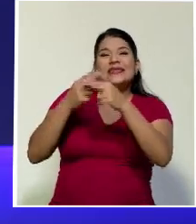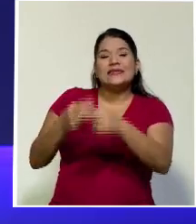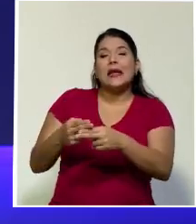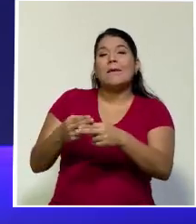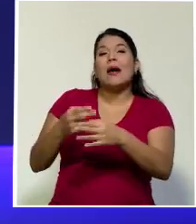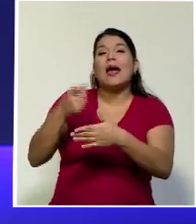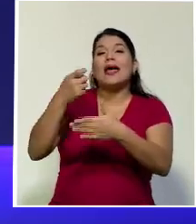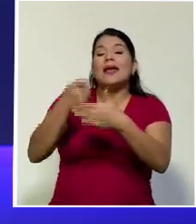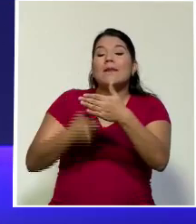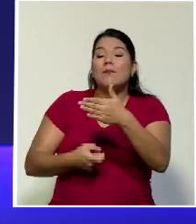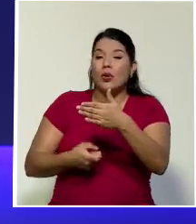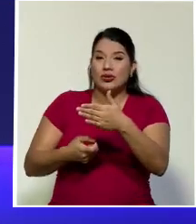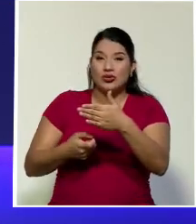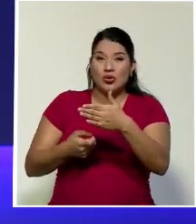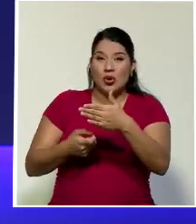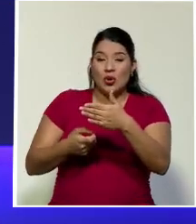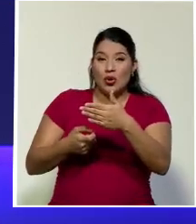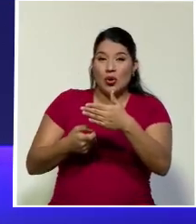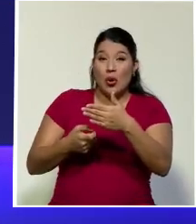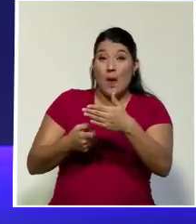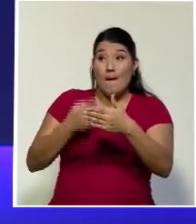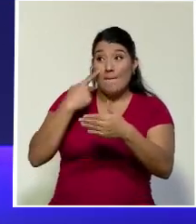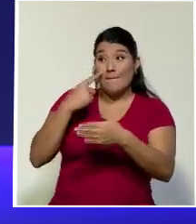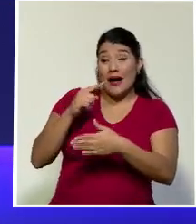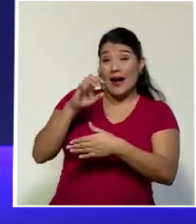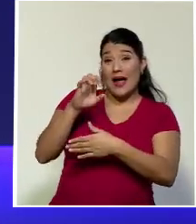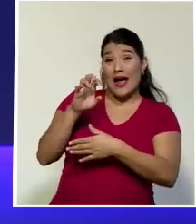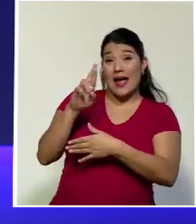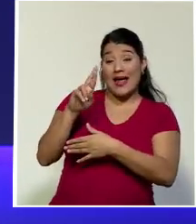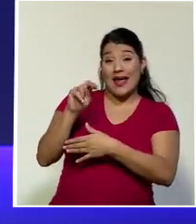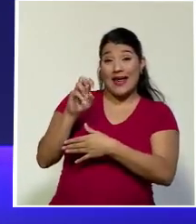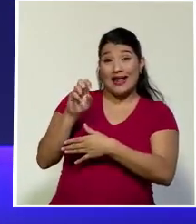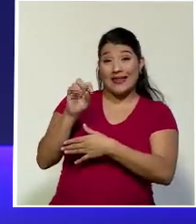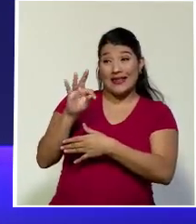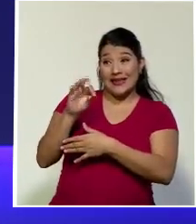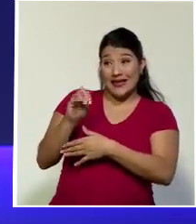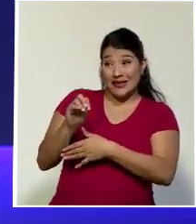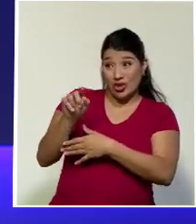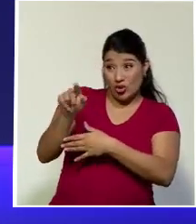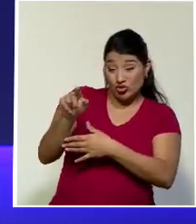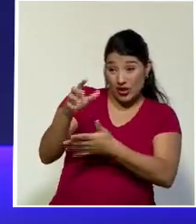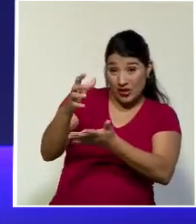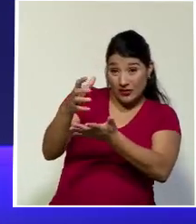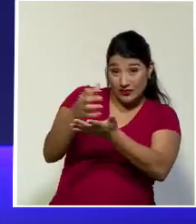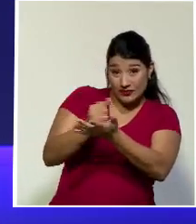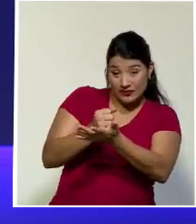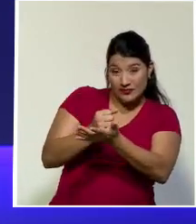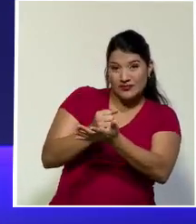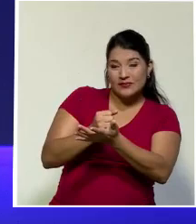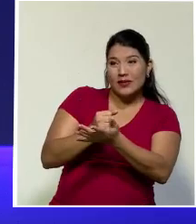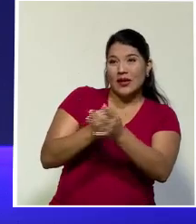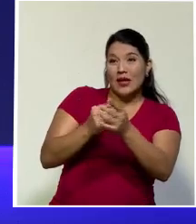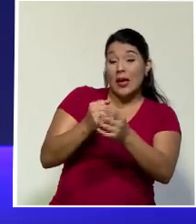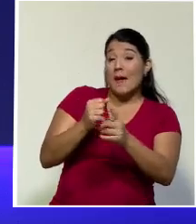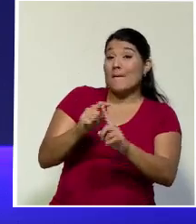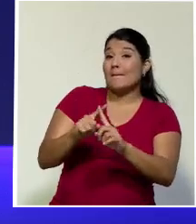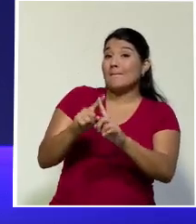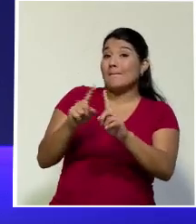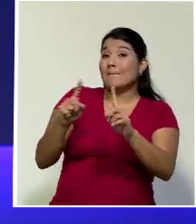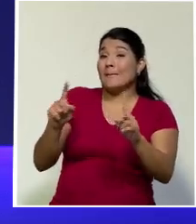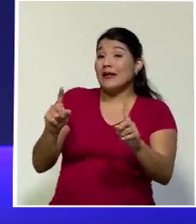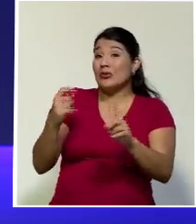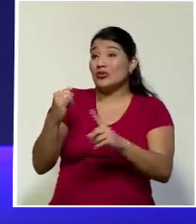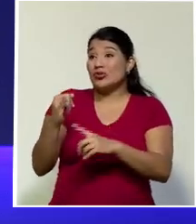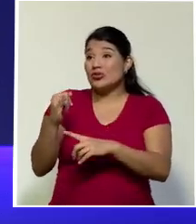decir, el impuesto a Ernesto Rivera se le retiene impuesto al salario a una tarifa, pero si Ernesto Rivera tiene una